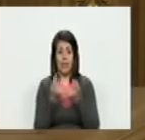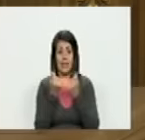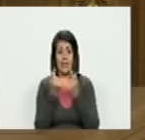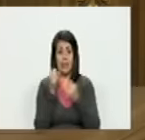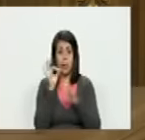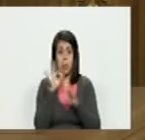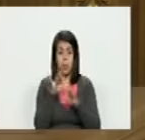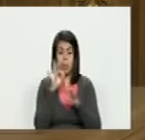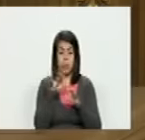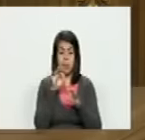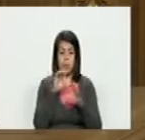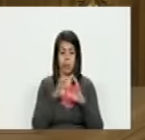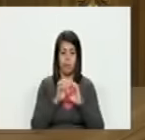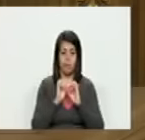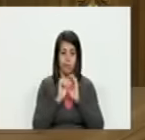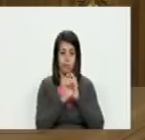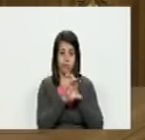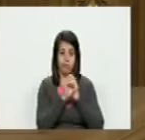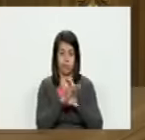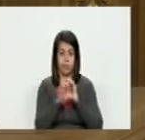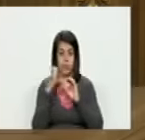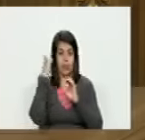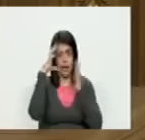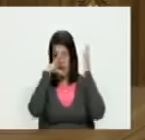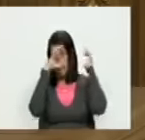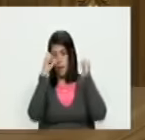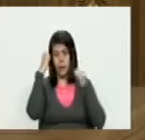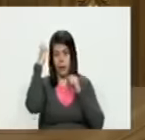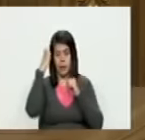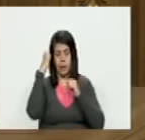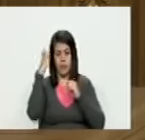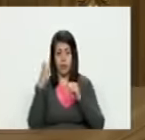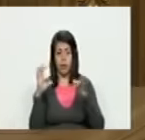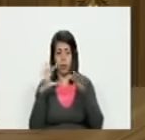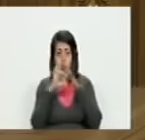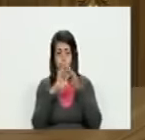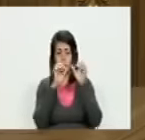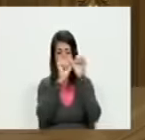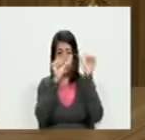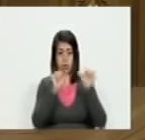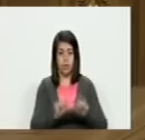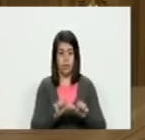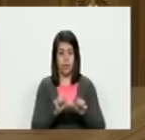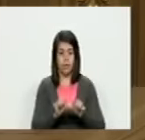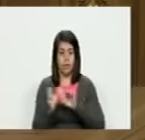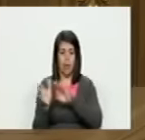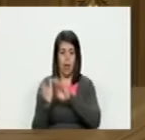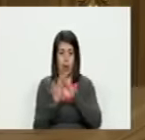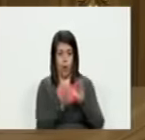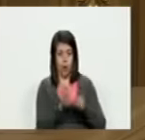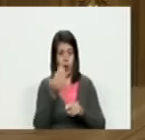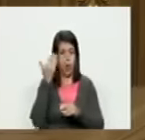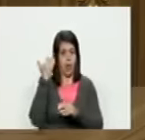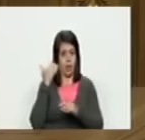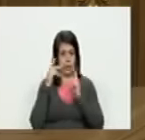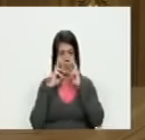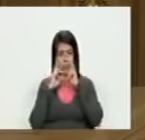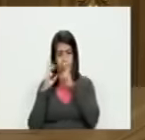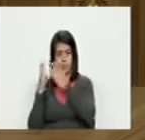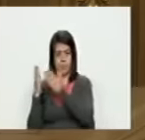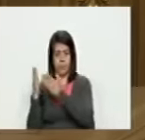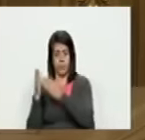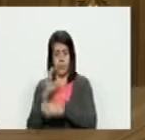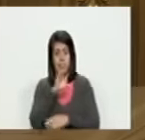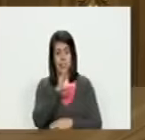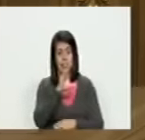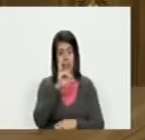vienen otras embajadas europeas y se le unen al sistema llegamos aquí a la parte de la CIA la anterior a esa por favor donde